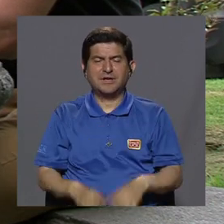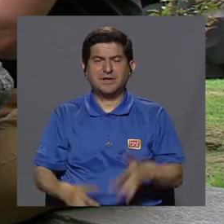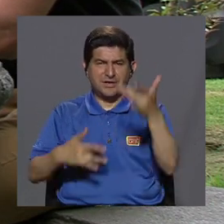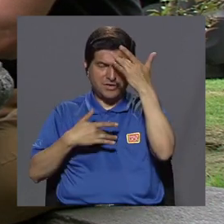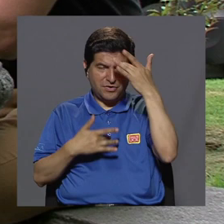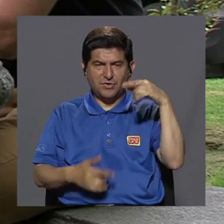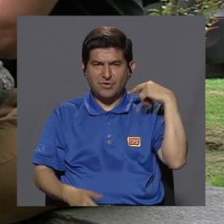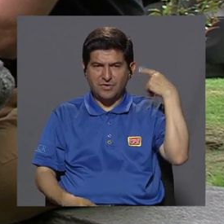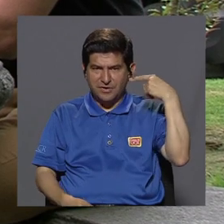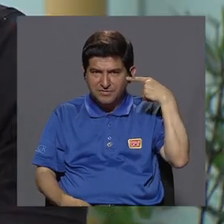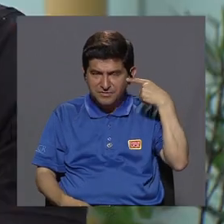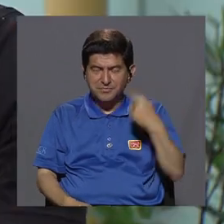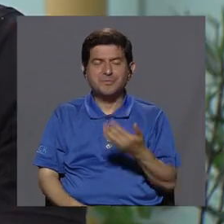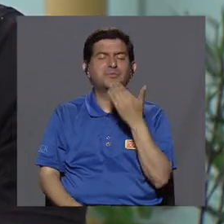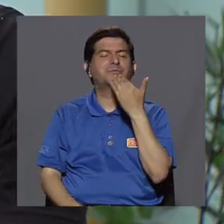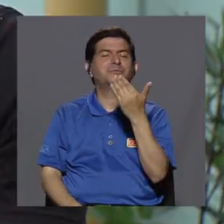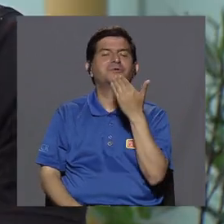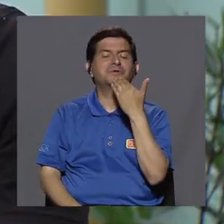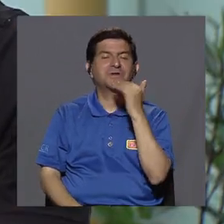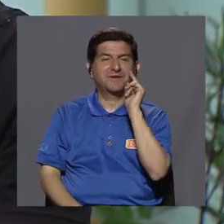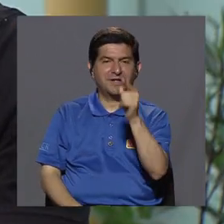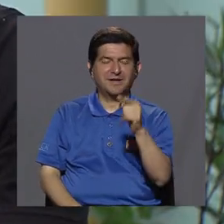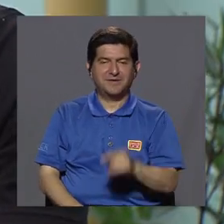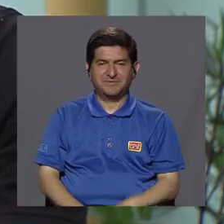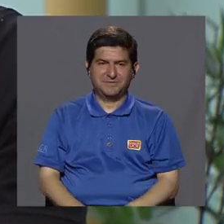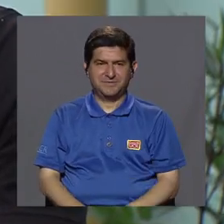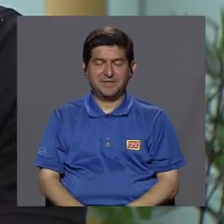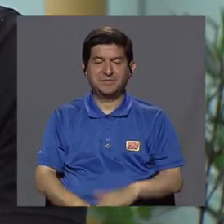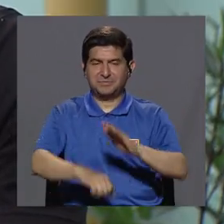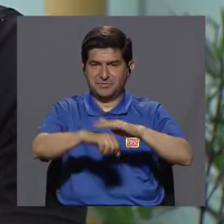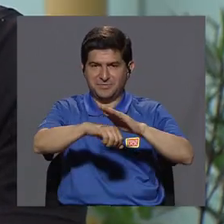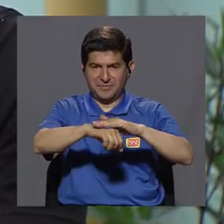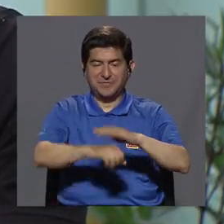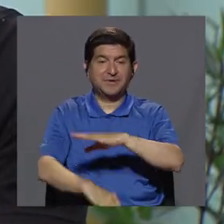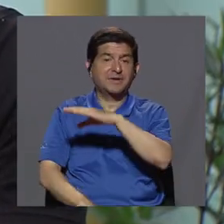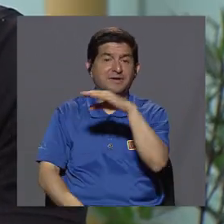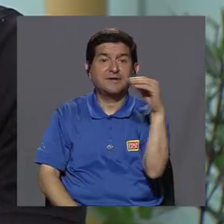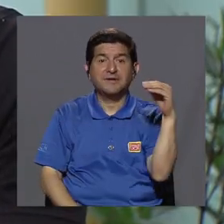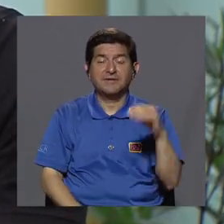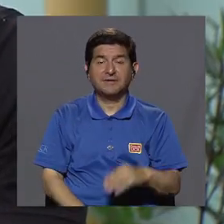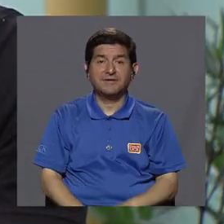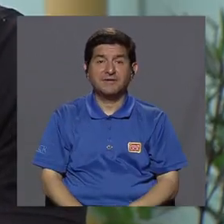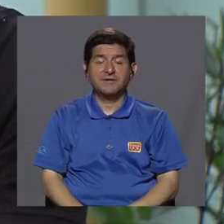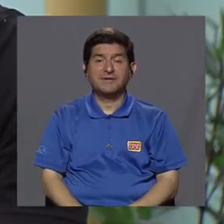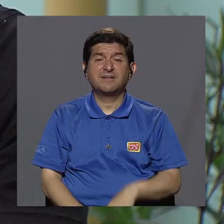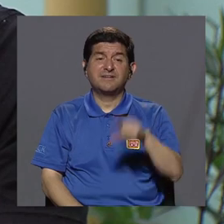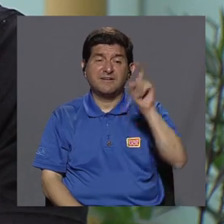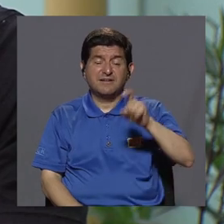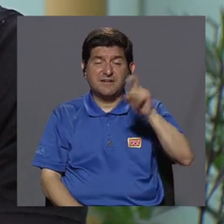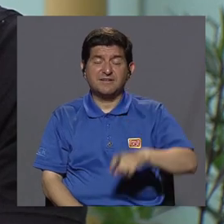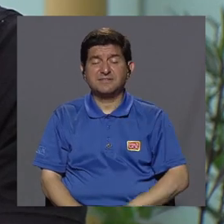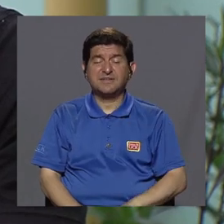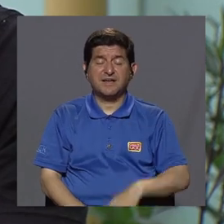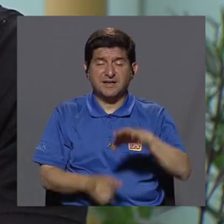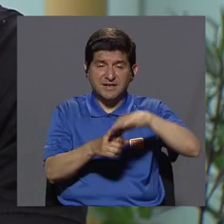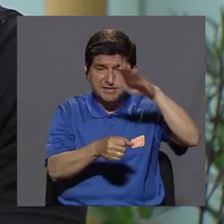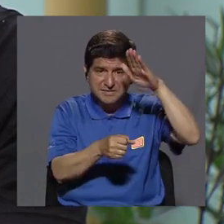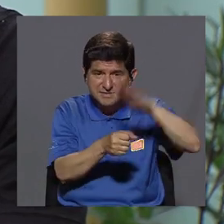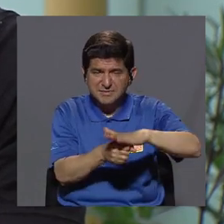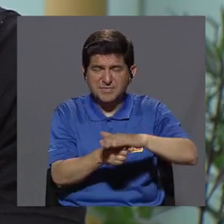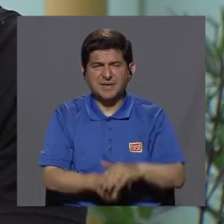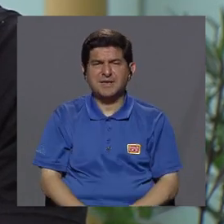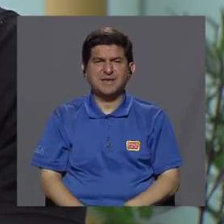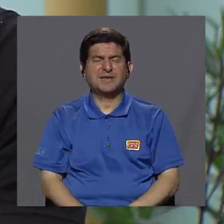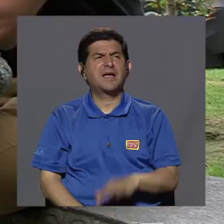enfermedades demenciales. Muchísimas gracias a usted, Gabriela, por el espacio. Y tenemos que dejar esa semillita,